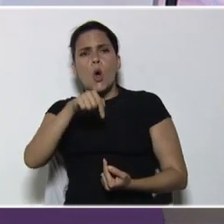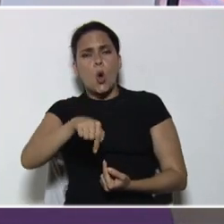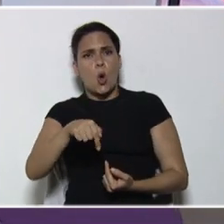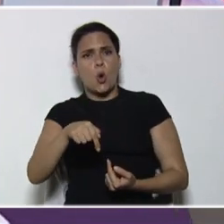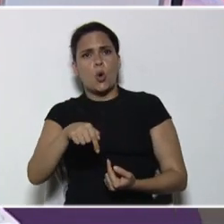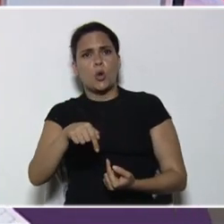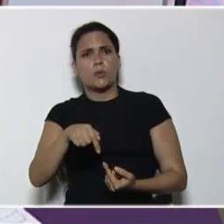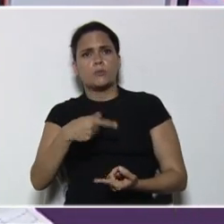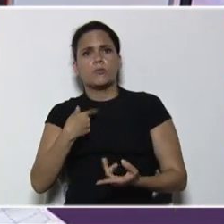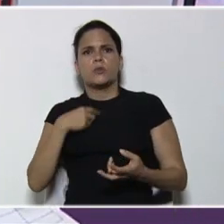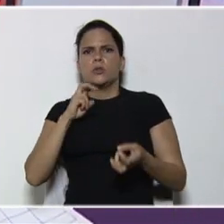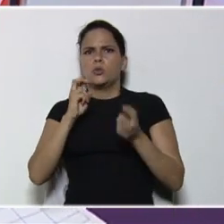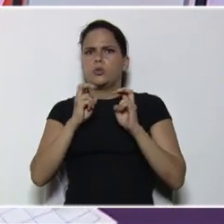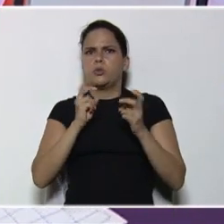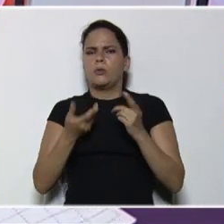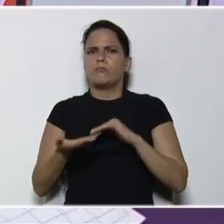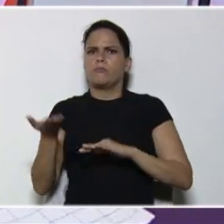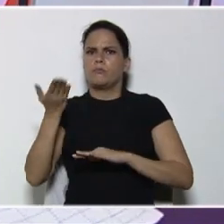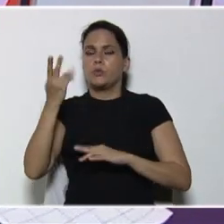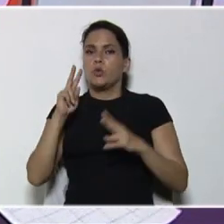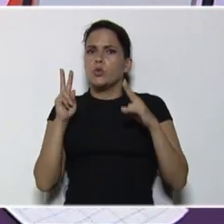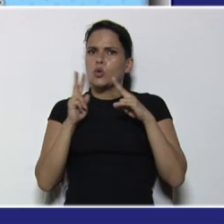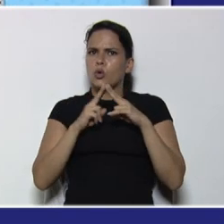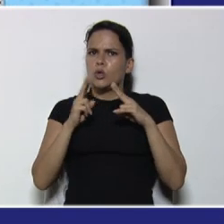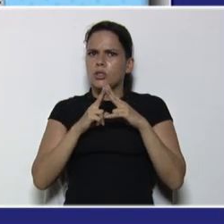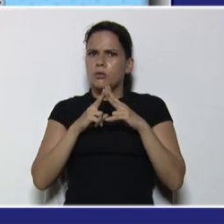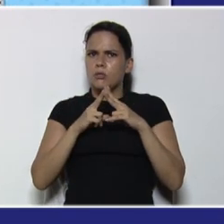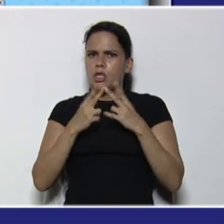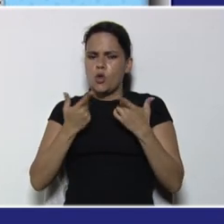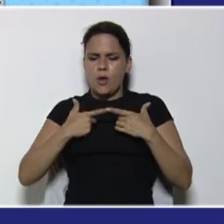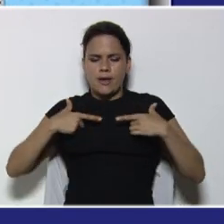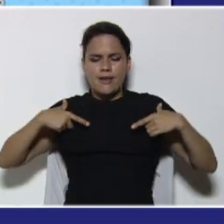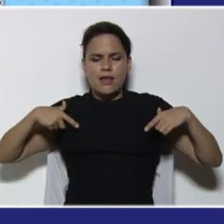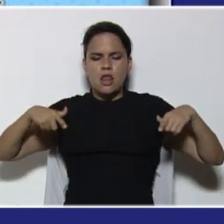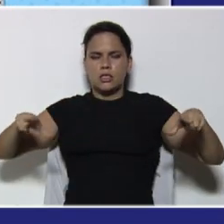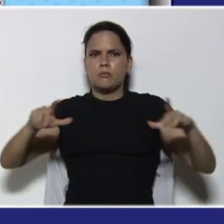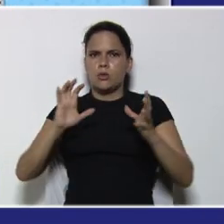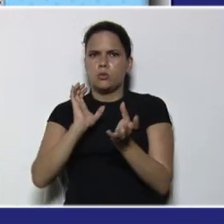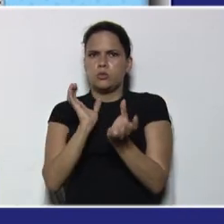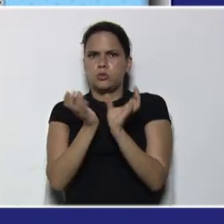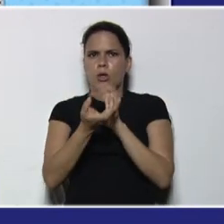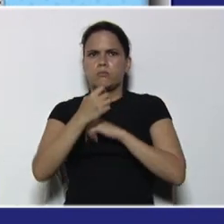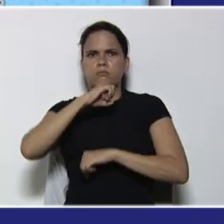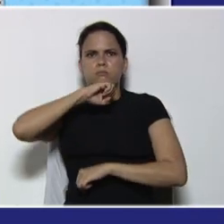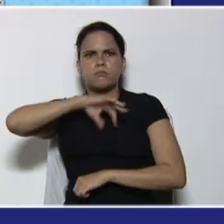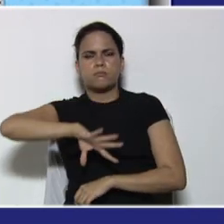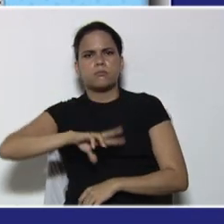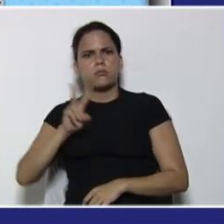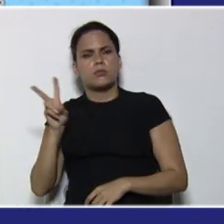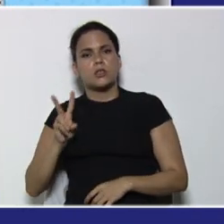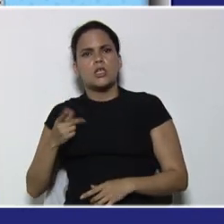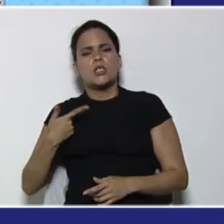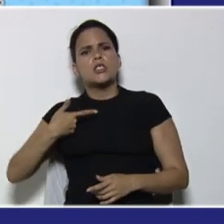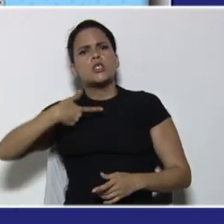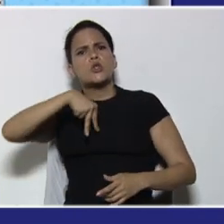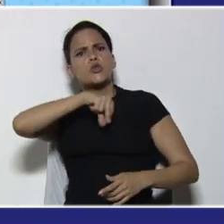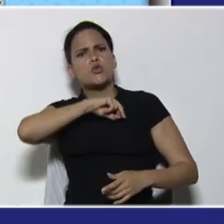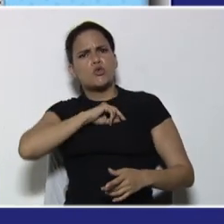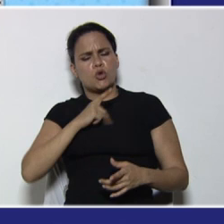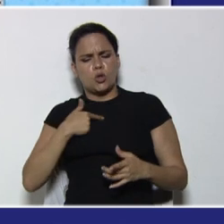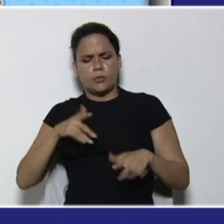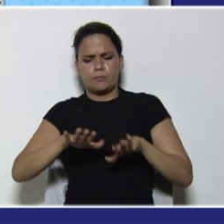Hoy, nuestro tema indispensable es conocimiento del espacio geográfico e historia de Venezuela. Si nosotros ubicamos